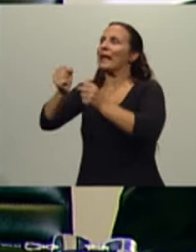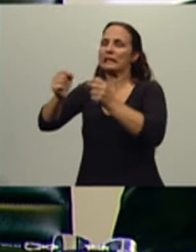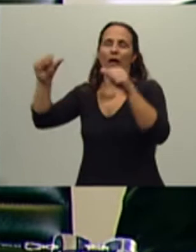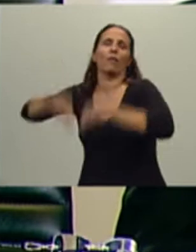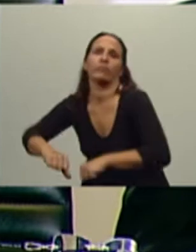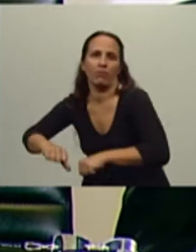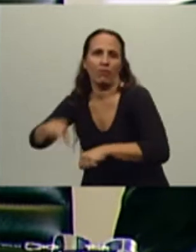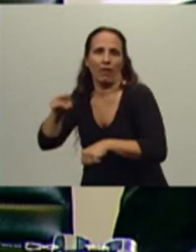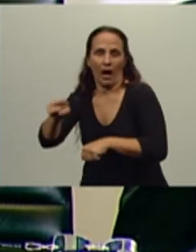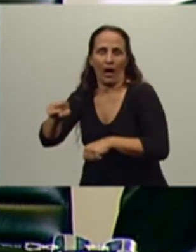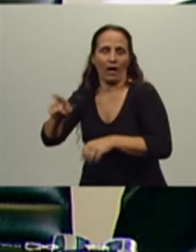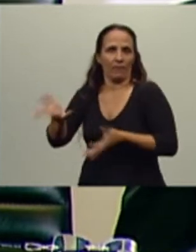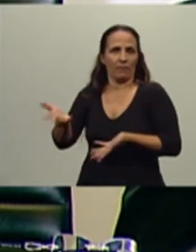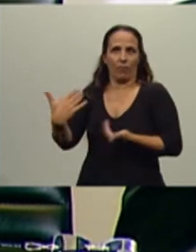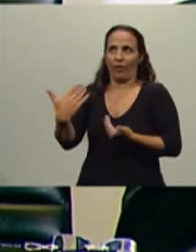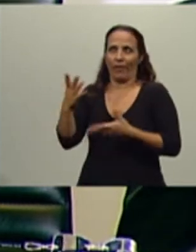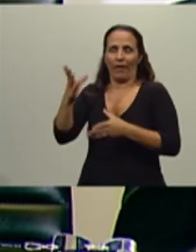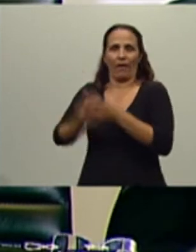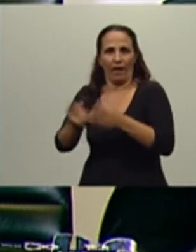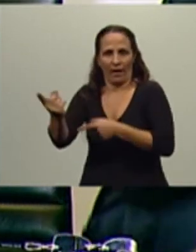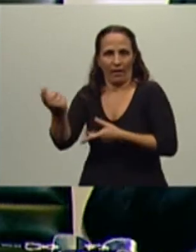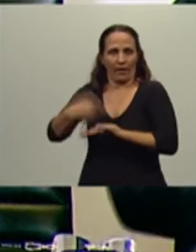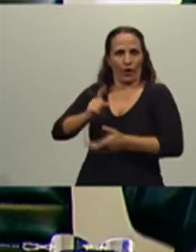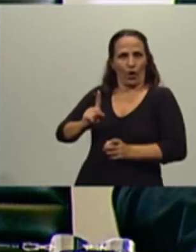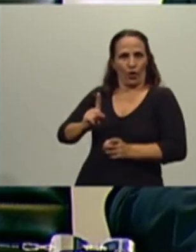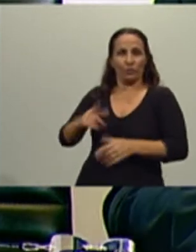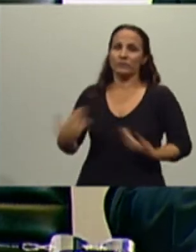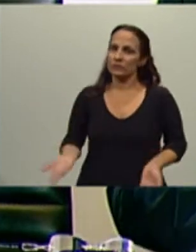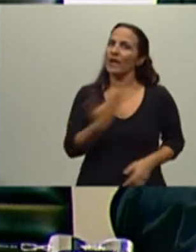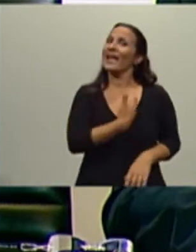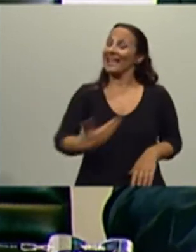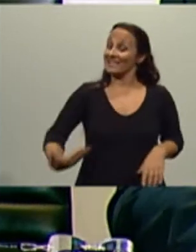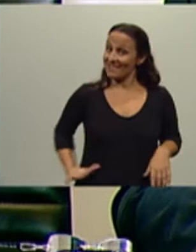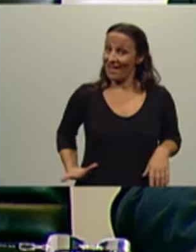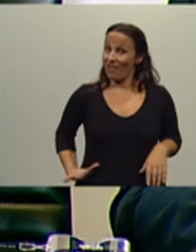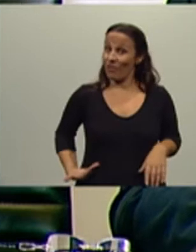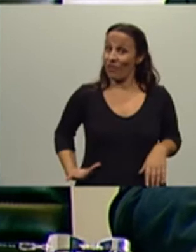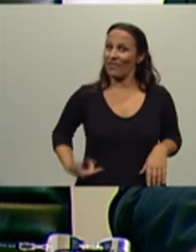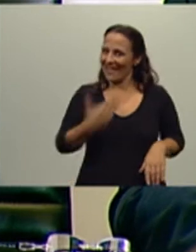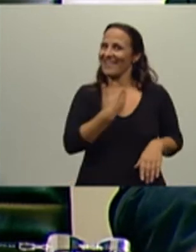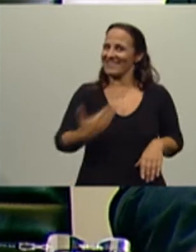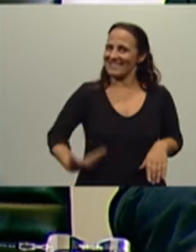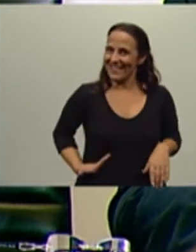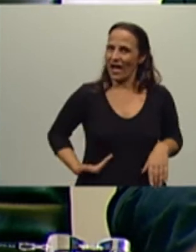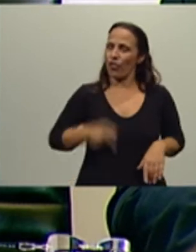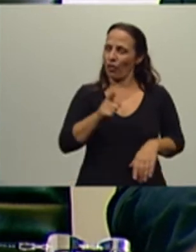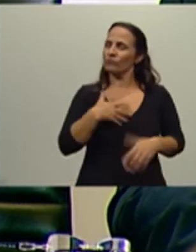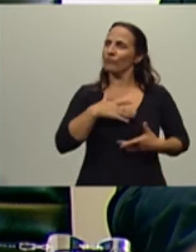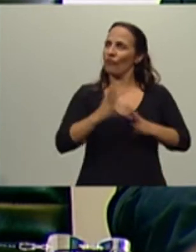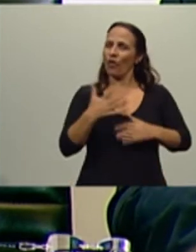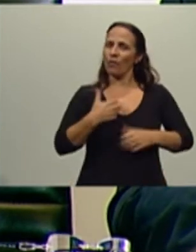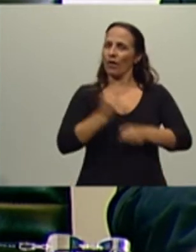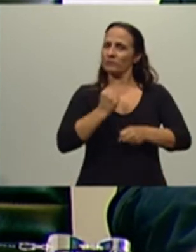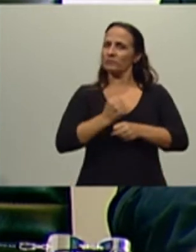vaya bien en el emprendimiento productivo. Por eso es el Estado el que está tan omnipresente